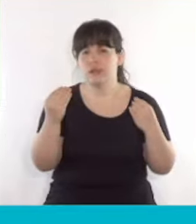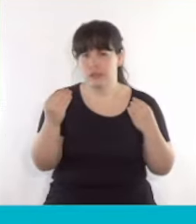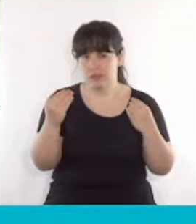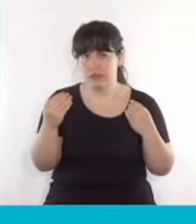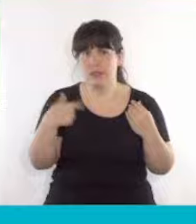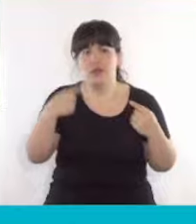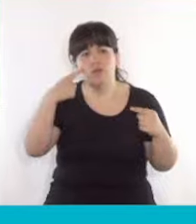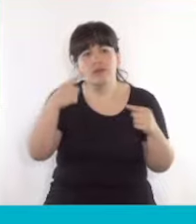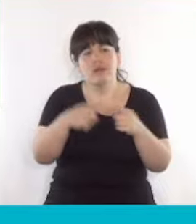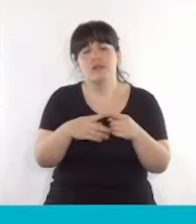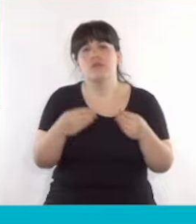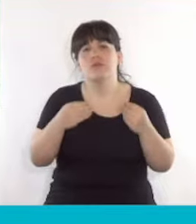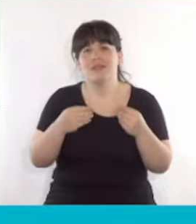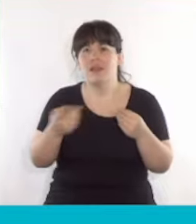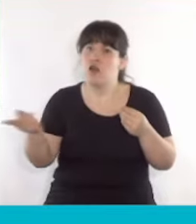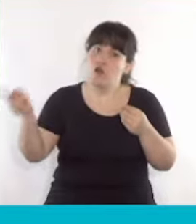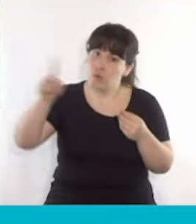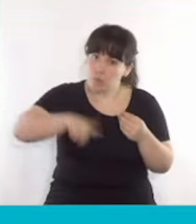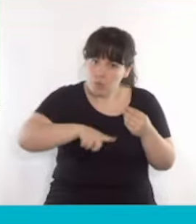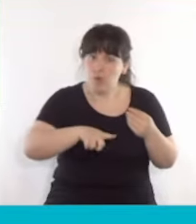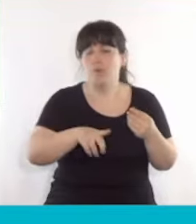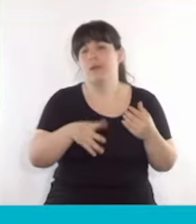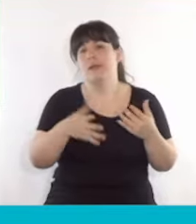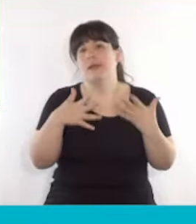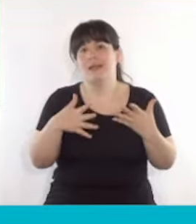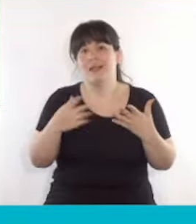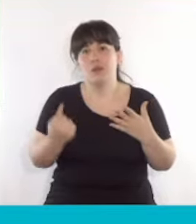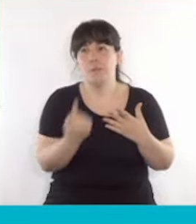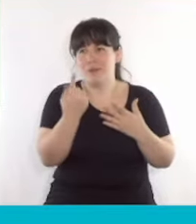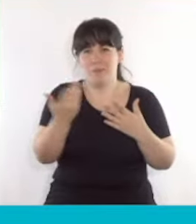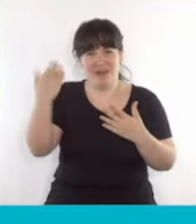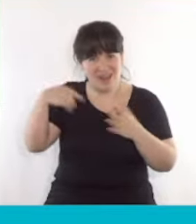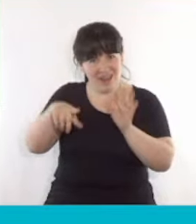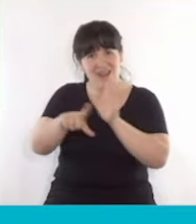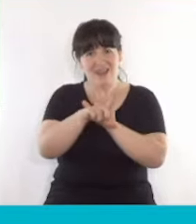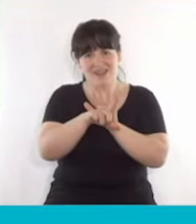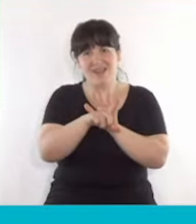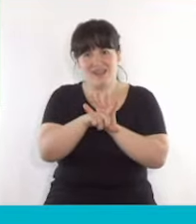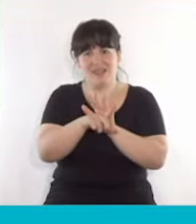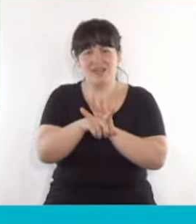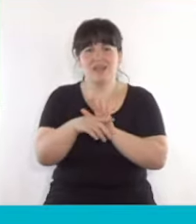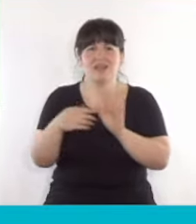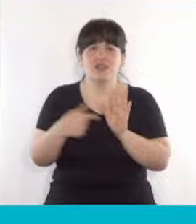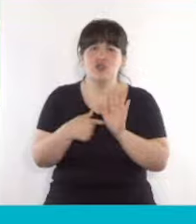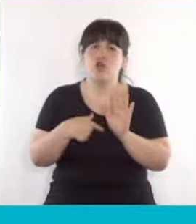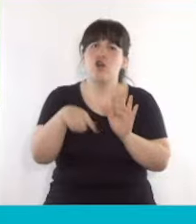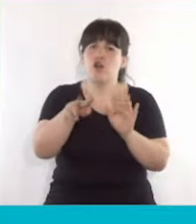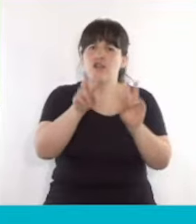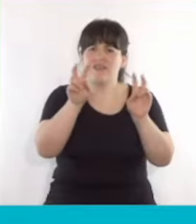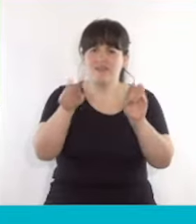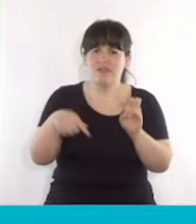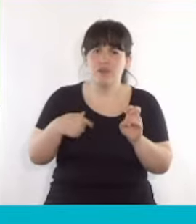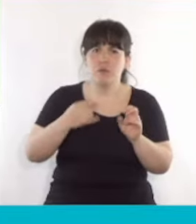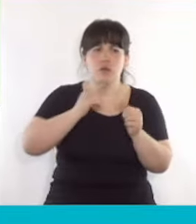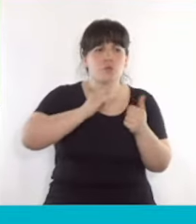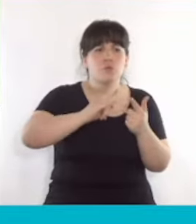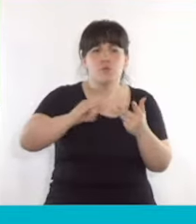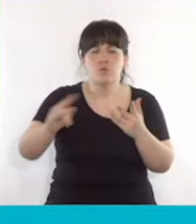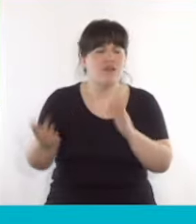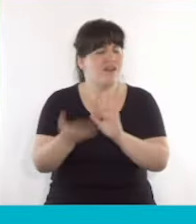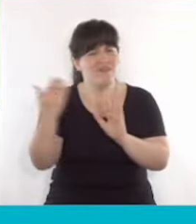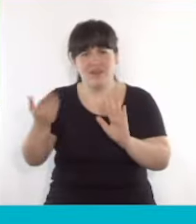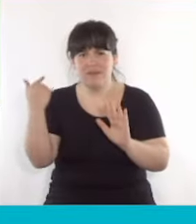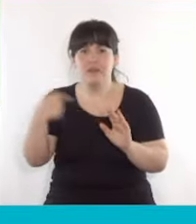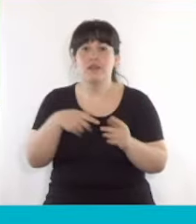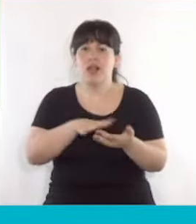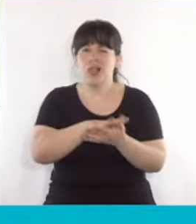lo que busca es volver al espíritu original de la ley, eliminar todas las facultades delegadas y quitar todas las